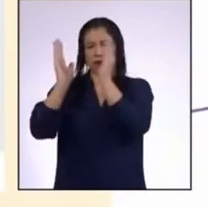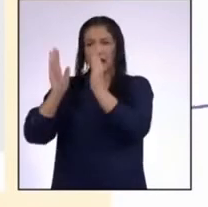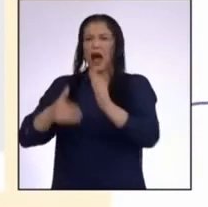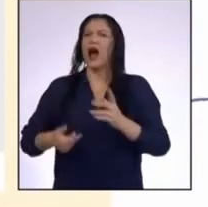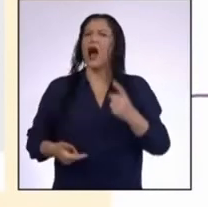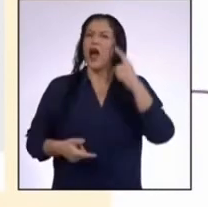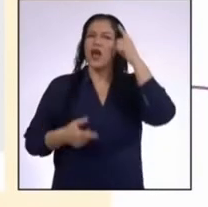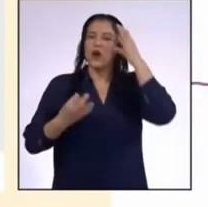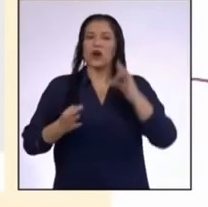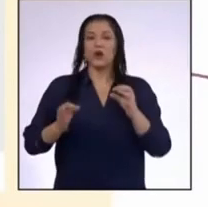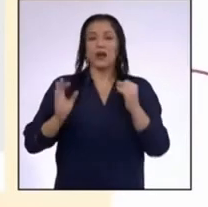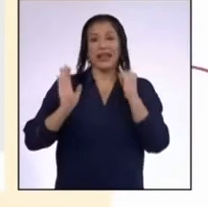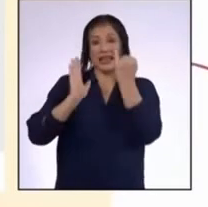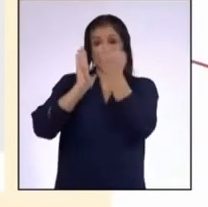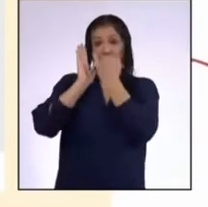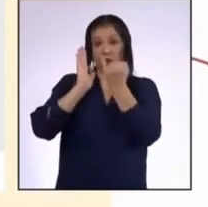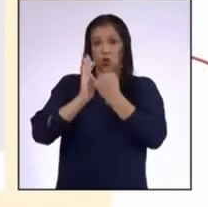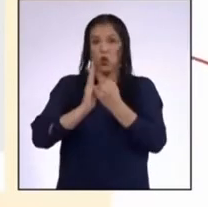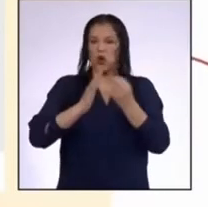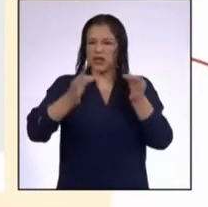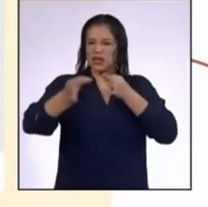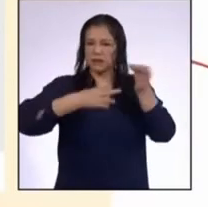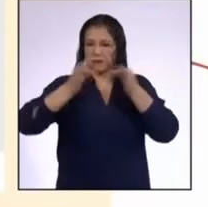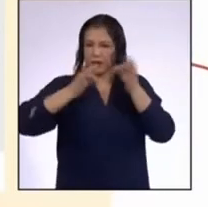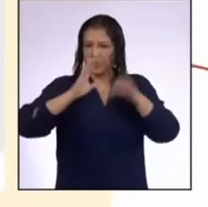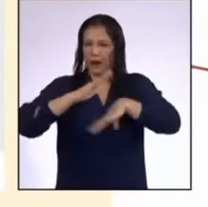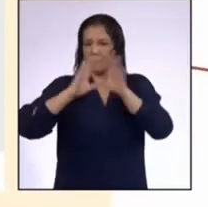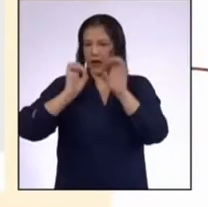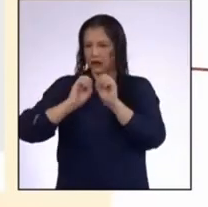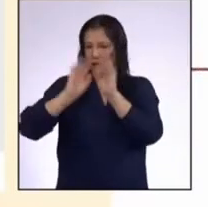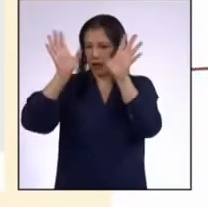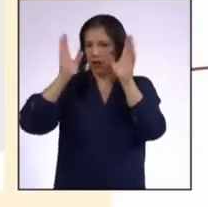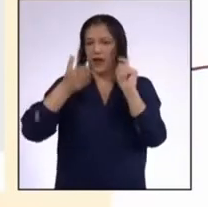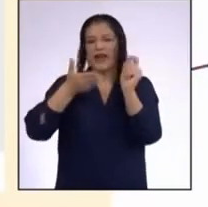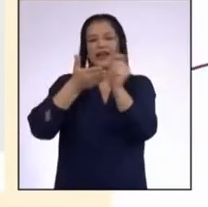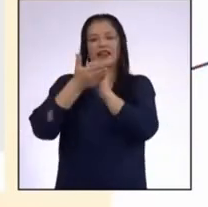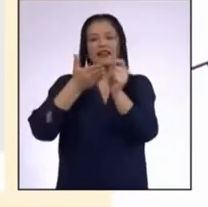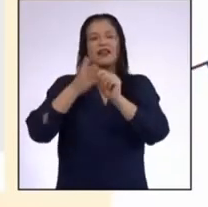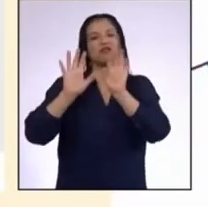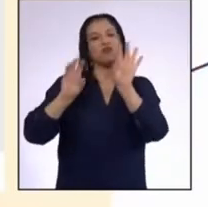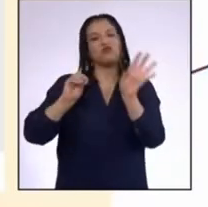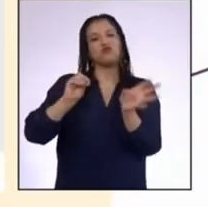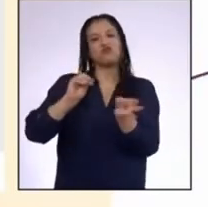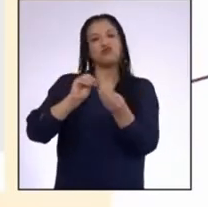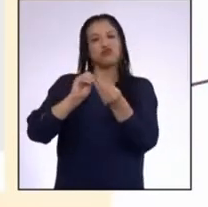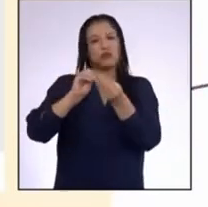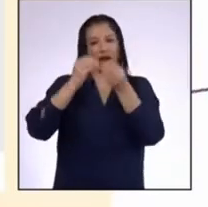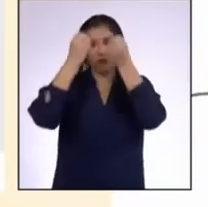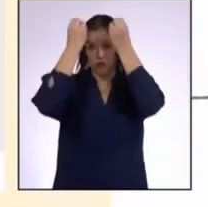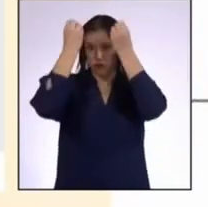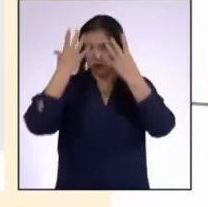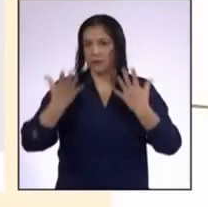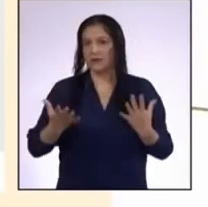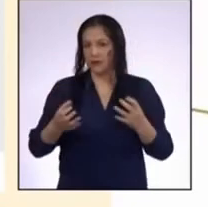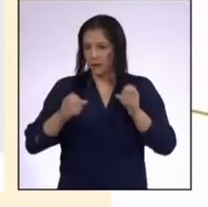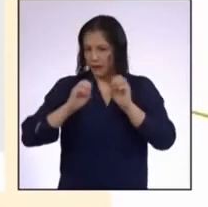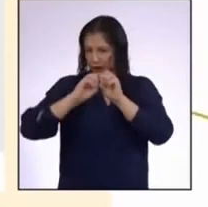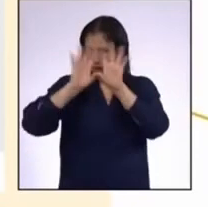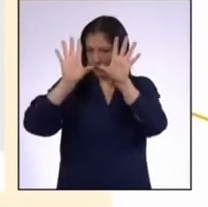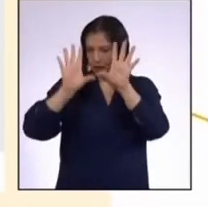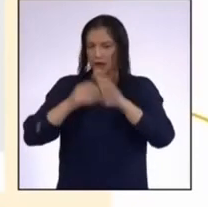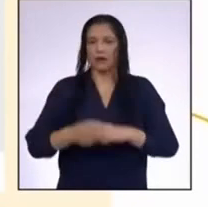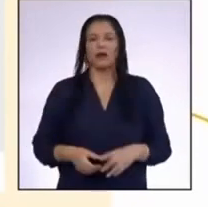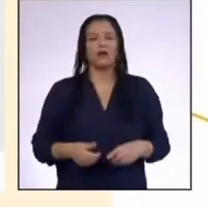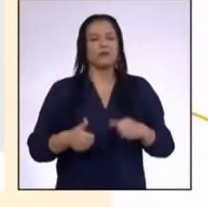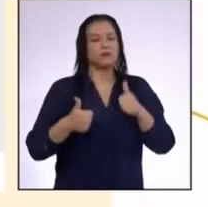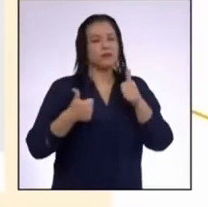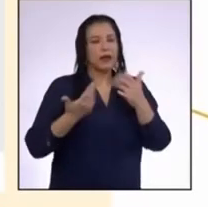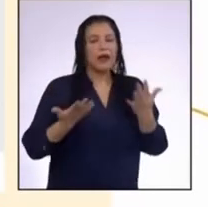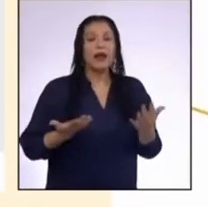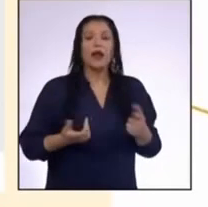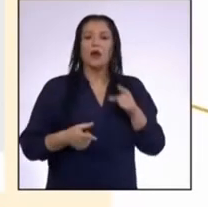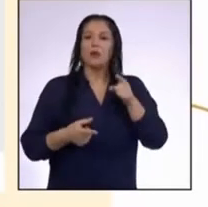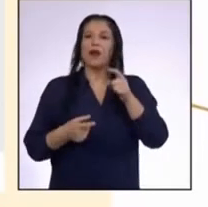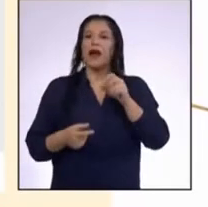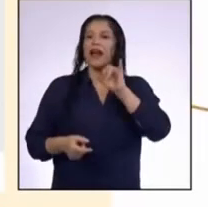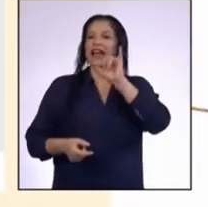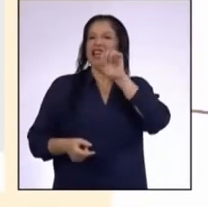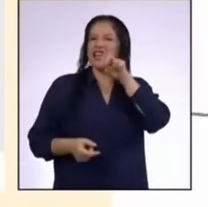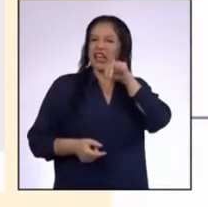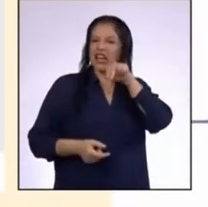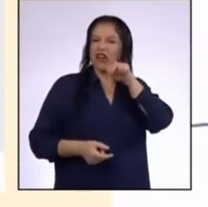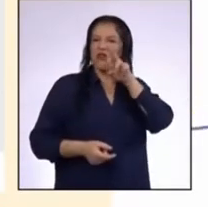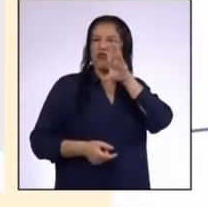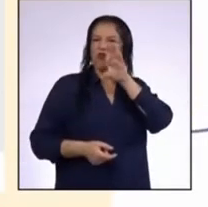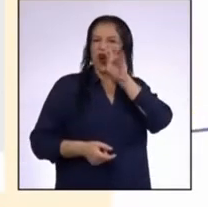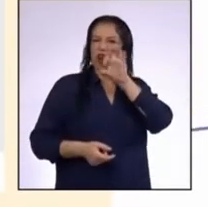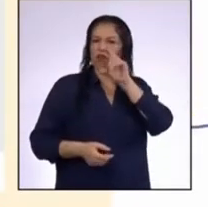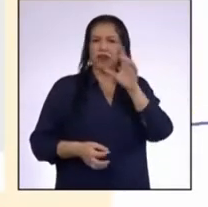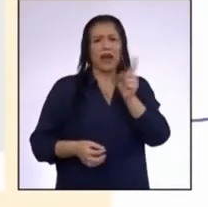dibujo ayuda a explicar mejor lo que vemos Y el texto nos permite complementar la información Como vimos, en una infografía